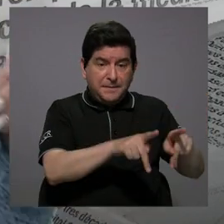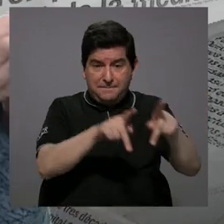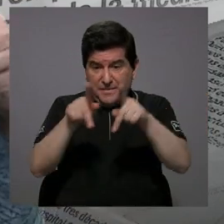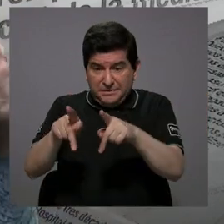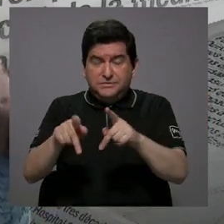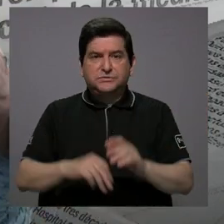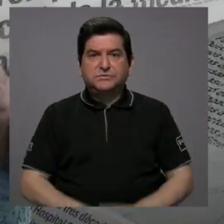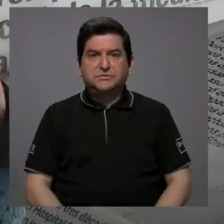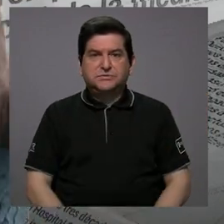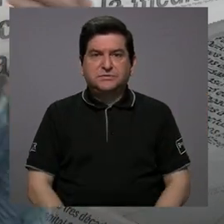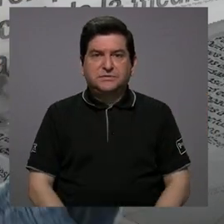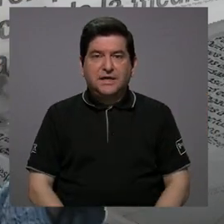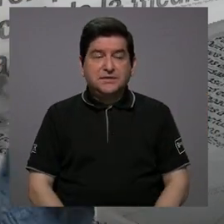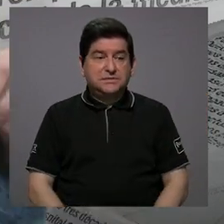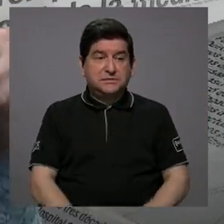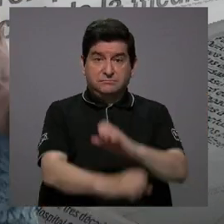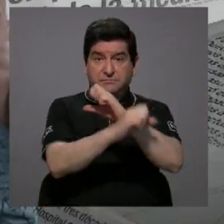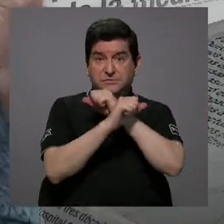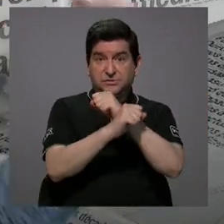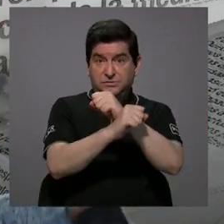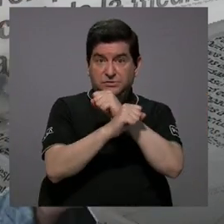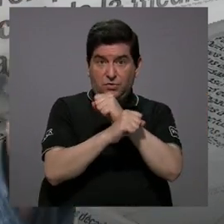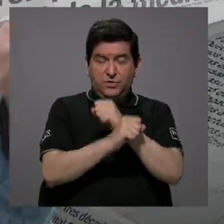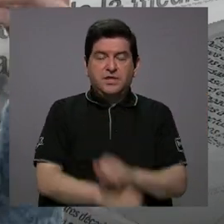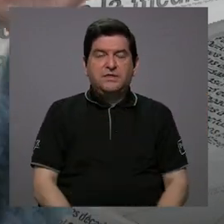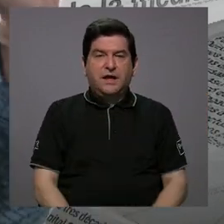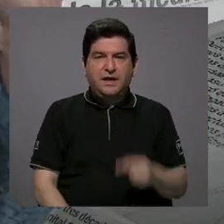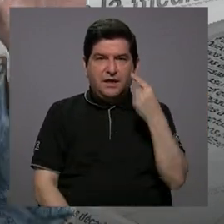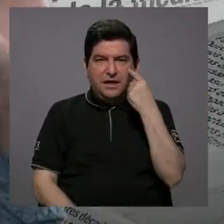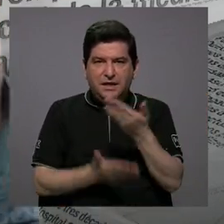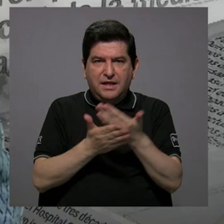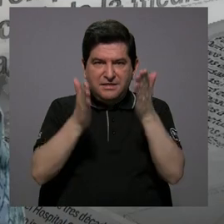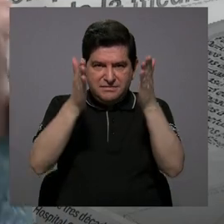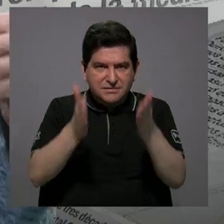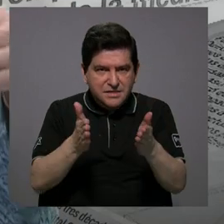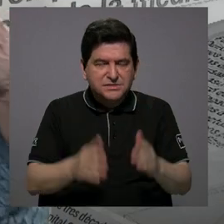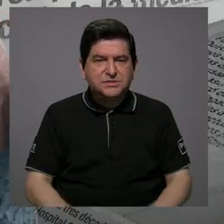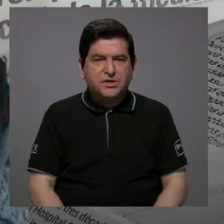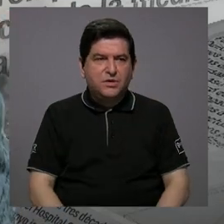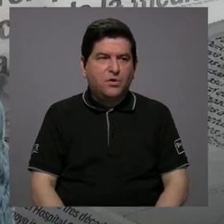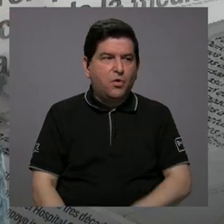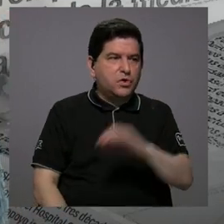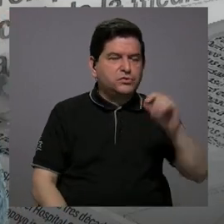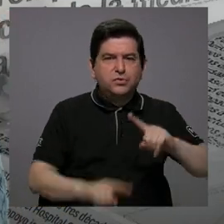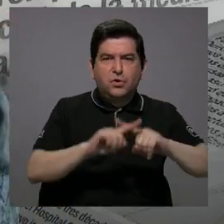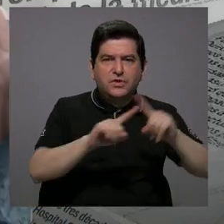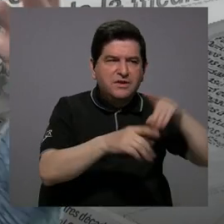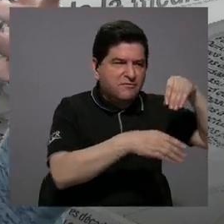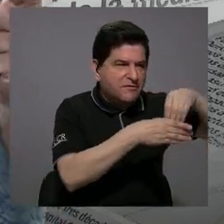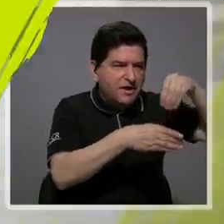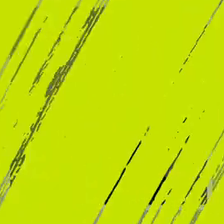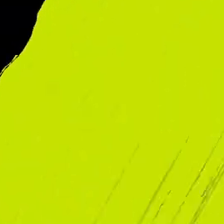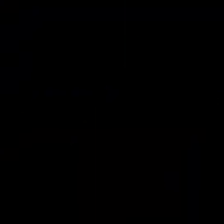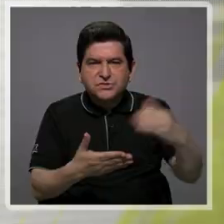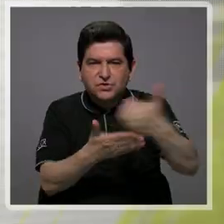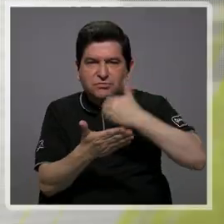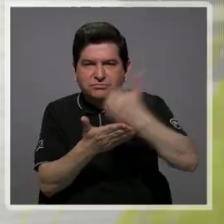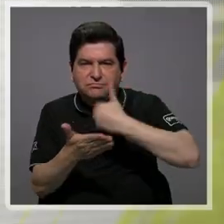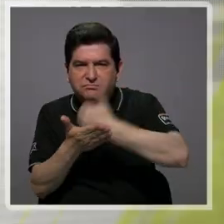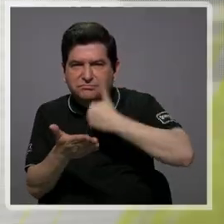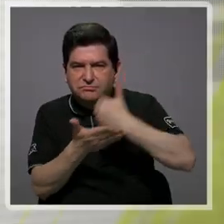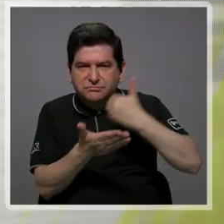para seguridad de testigos, etcétera, etcétera, otros invertir más recursos